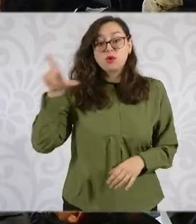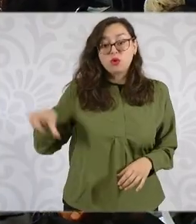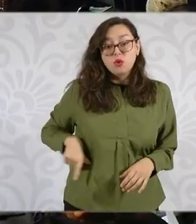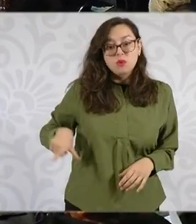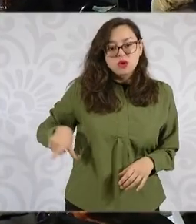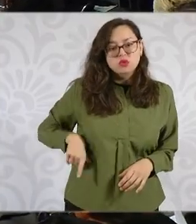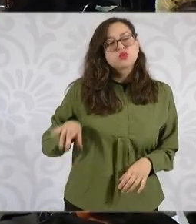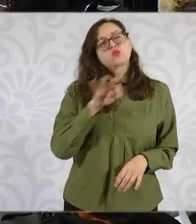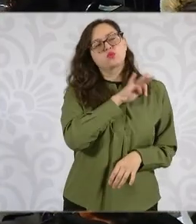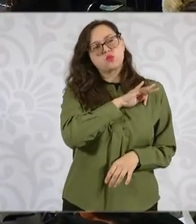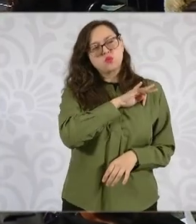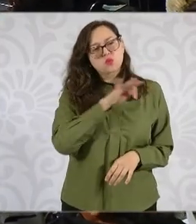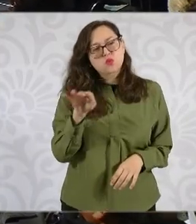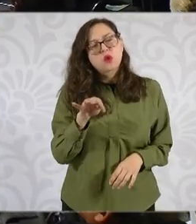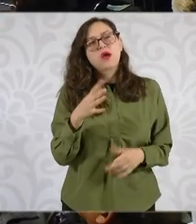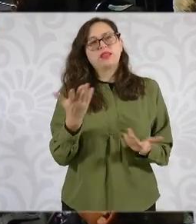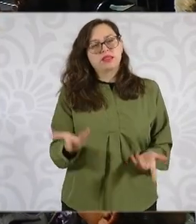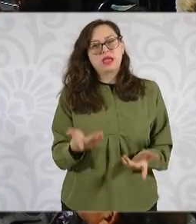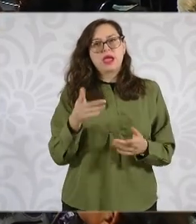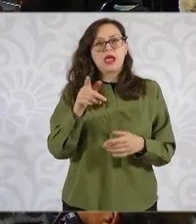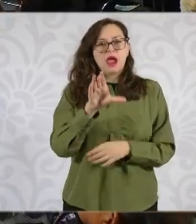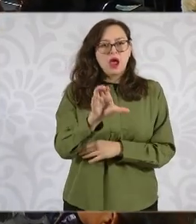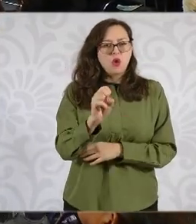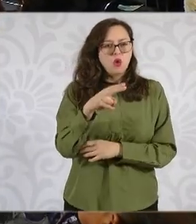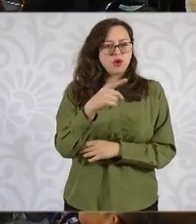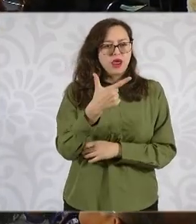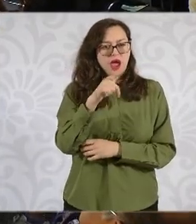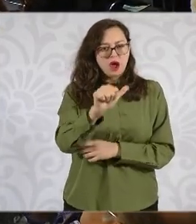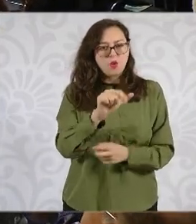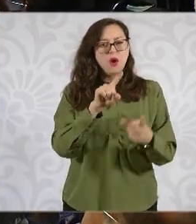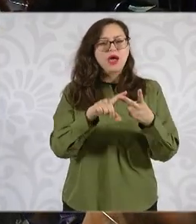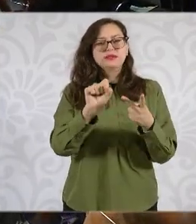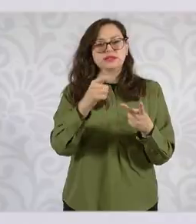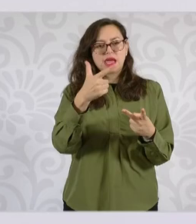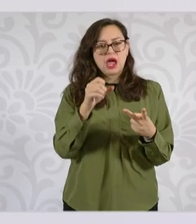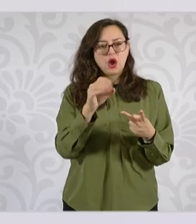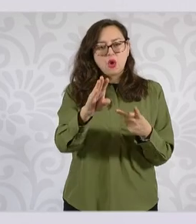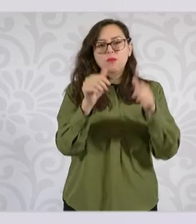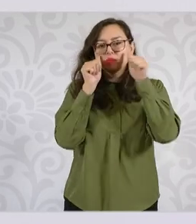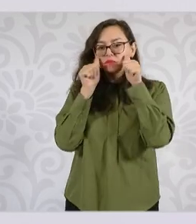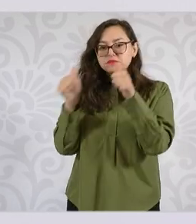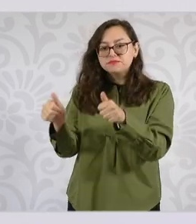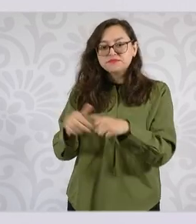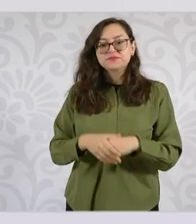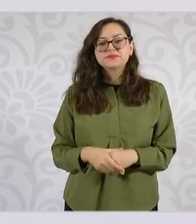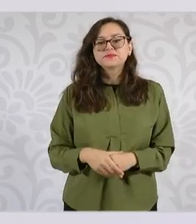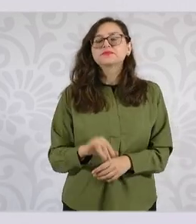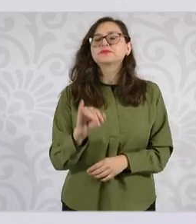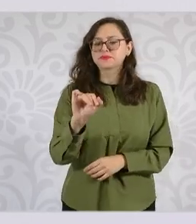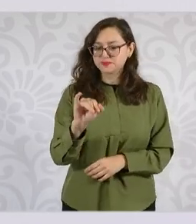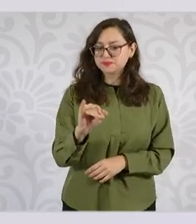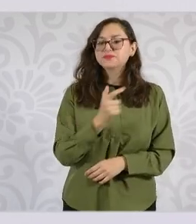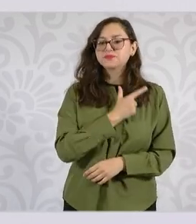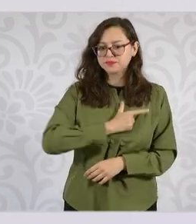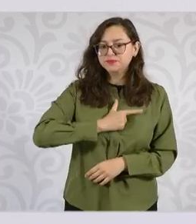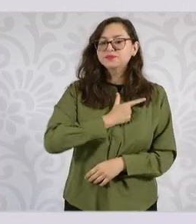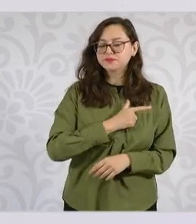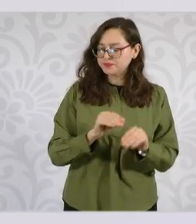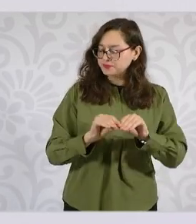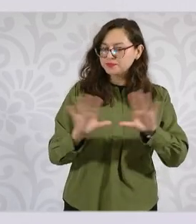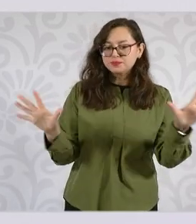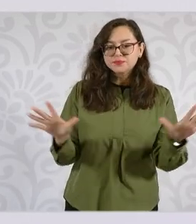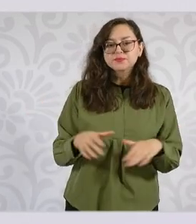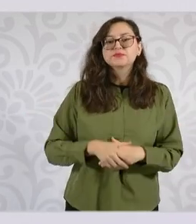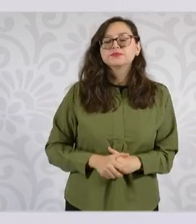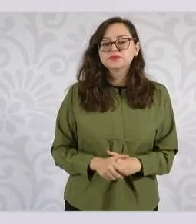sean atendidos por los titulares de Conagua y Gobernación. Sí, por supuesto. Se está trabajando